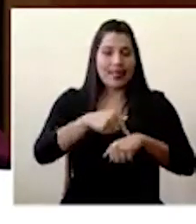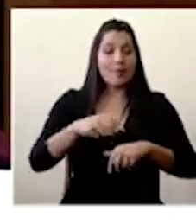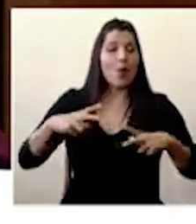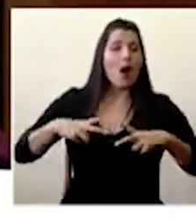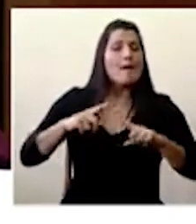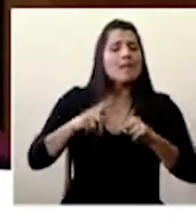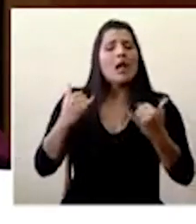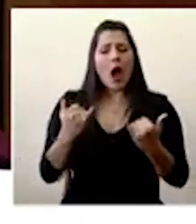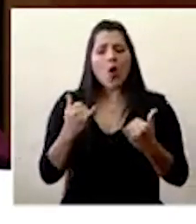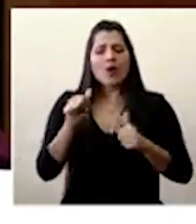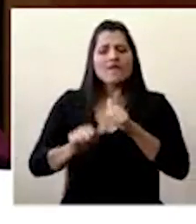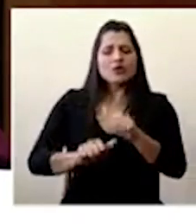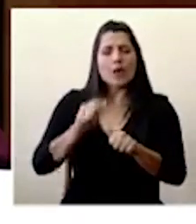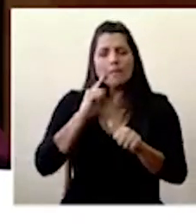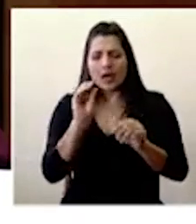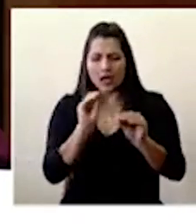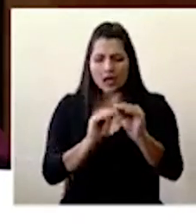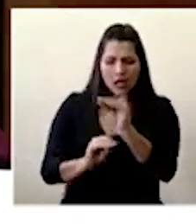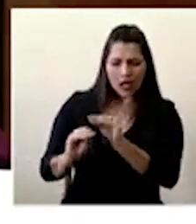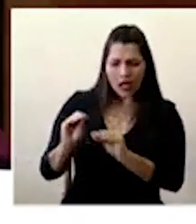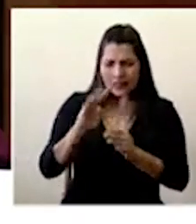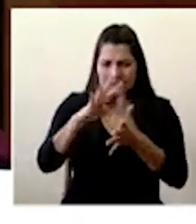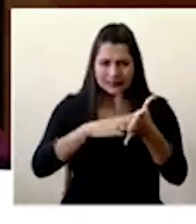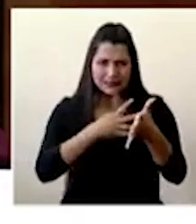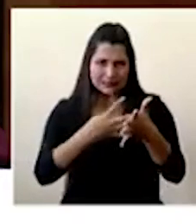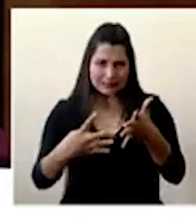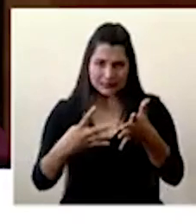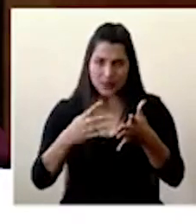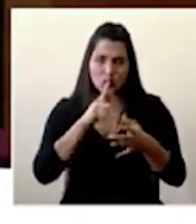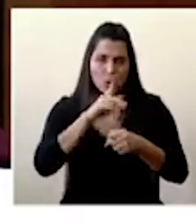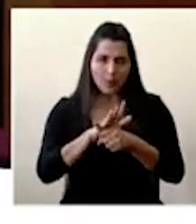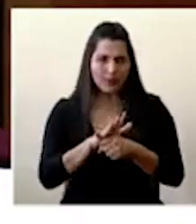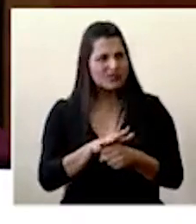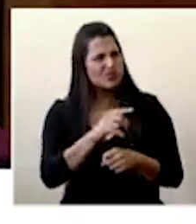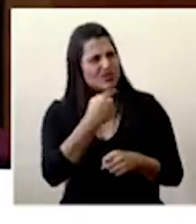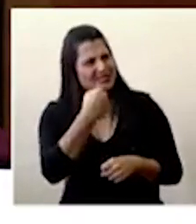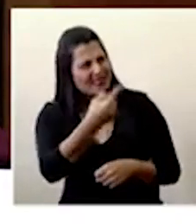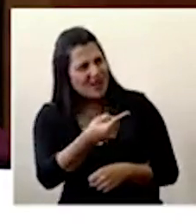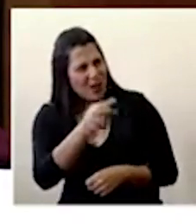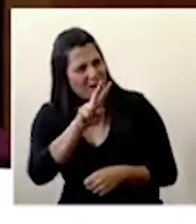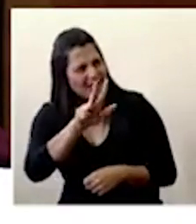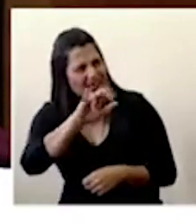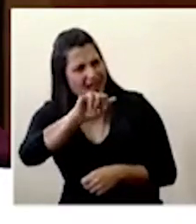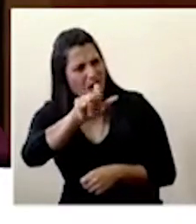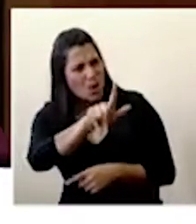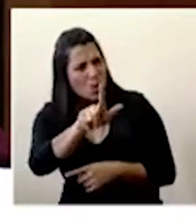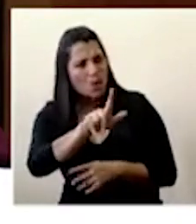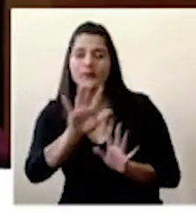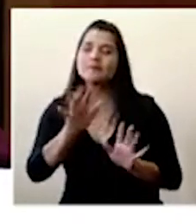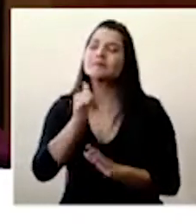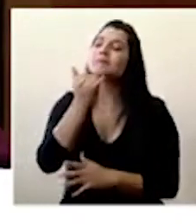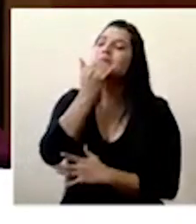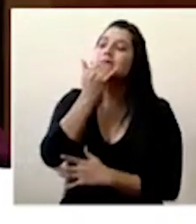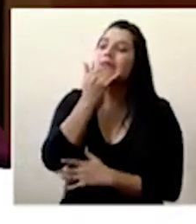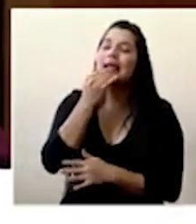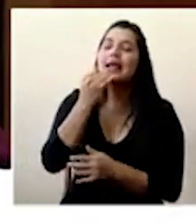del calendario escolar. Tal vez precisemos, Doña Giselle, porque indicamos 23 de julio. En realidad estamos hablando de que se extiende hasta diciembre.